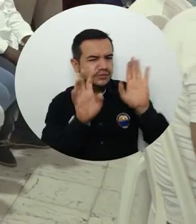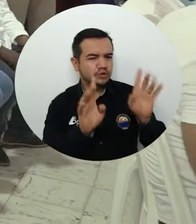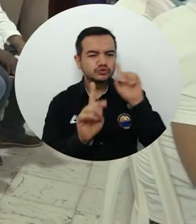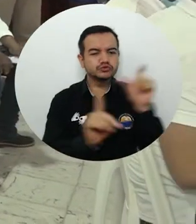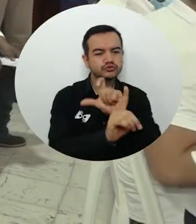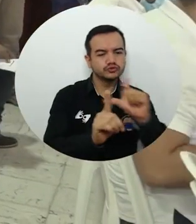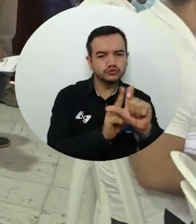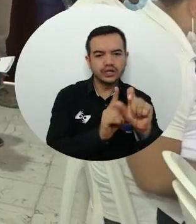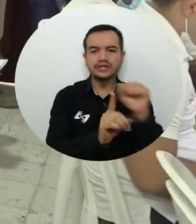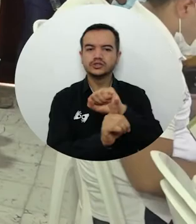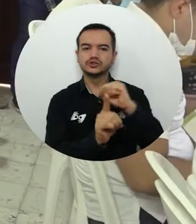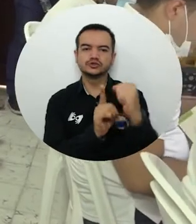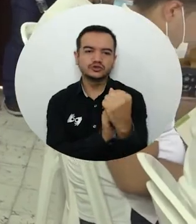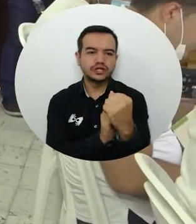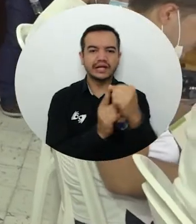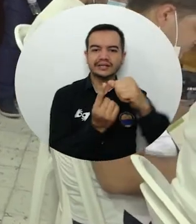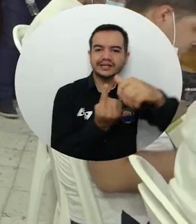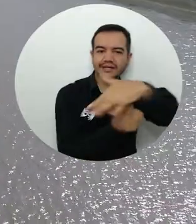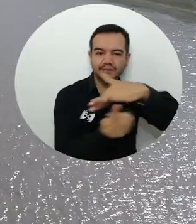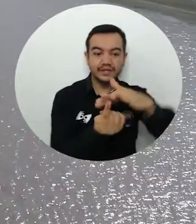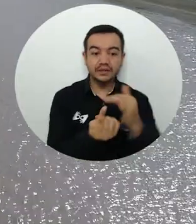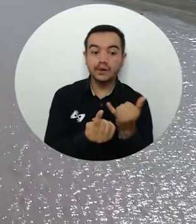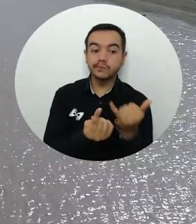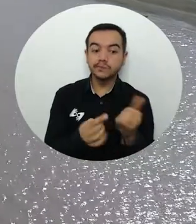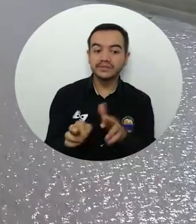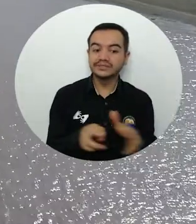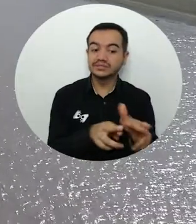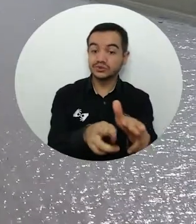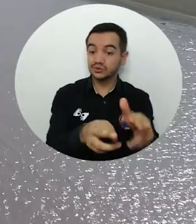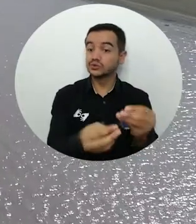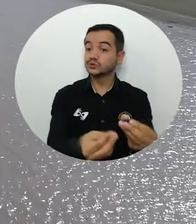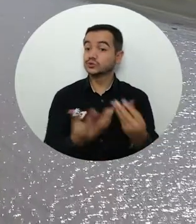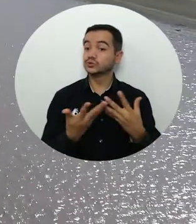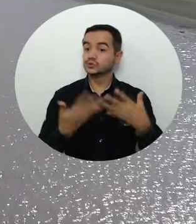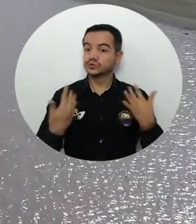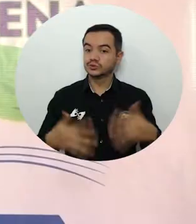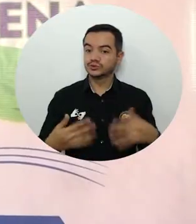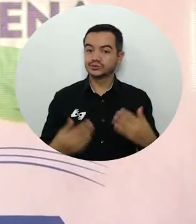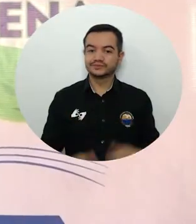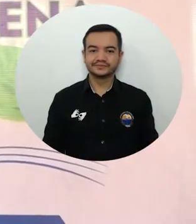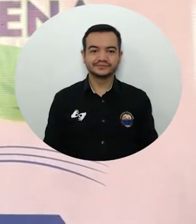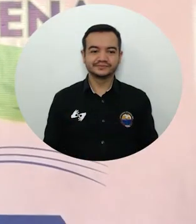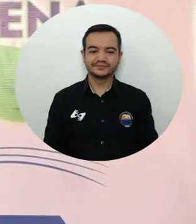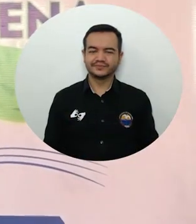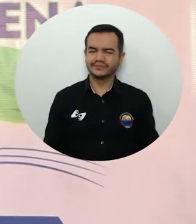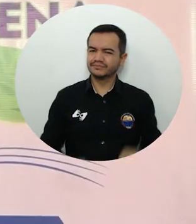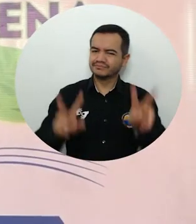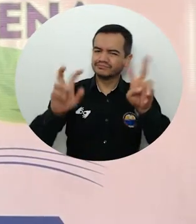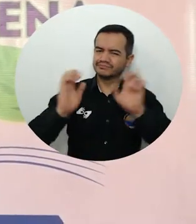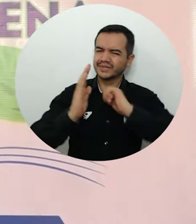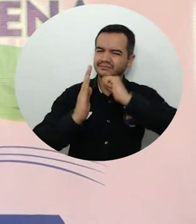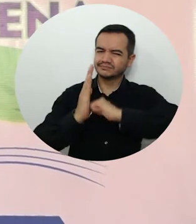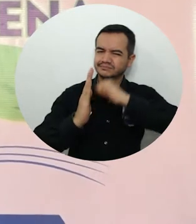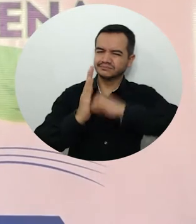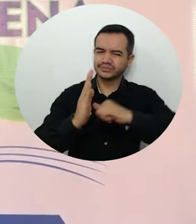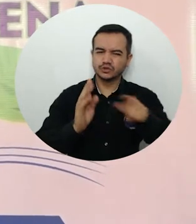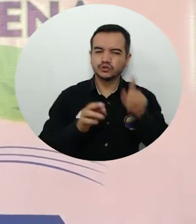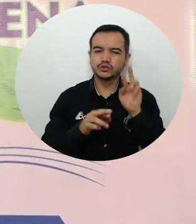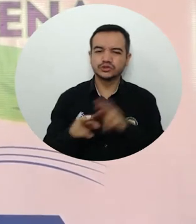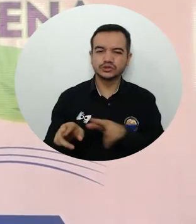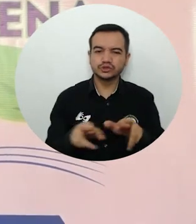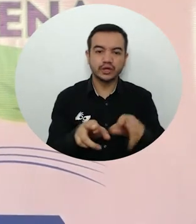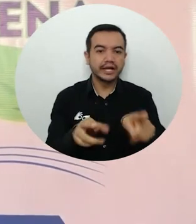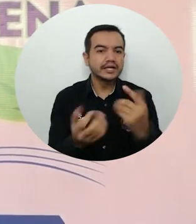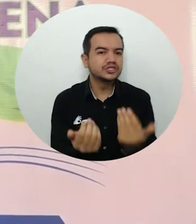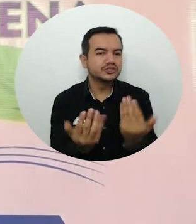torno al valor cultural, social y ambiental que tiene el afluente para nuestra región. La Cátedra del Río Magdalena debe ser un escenario de